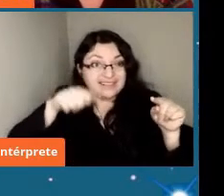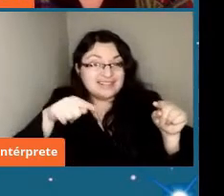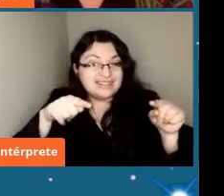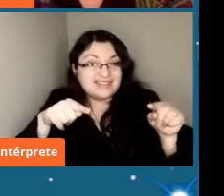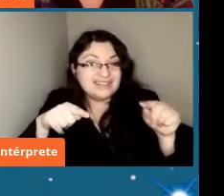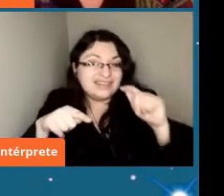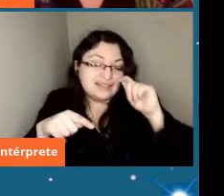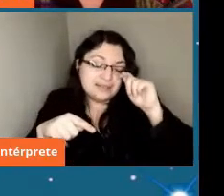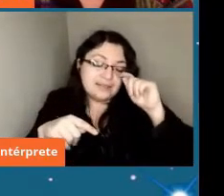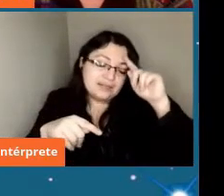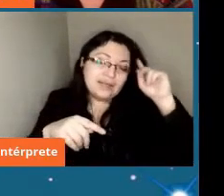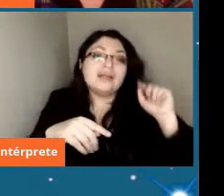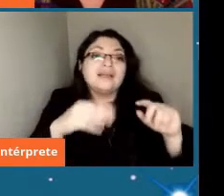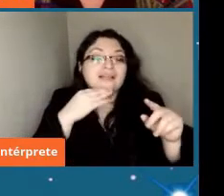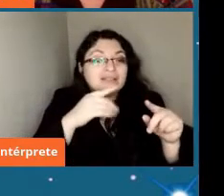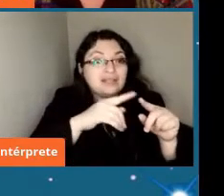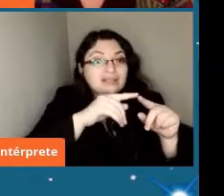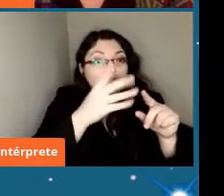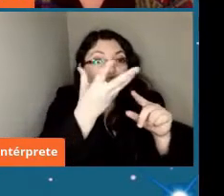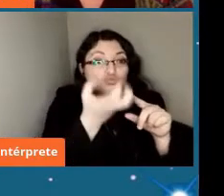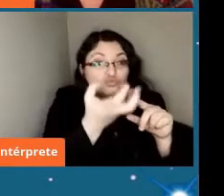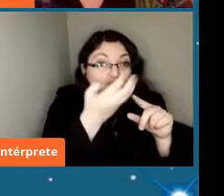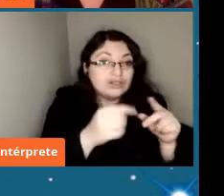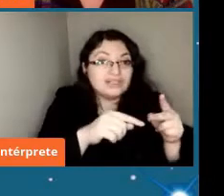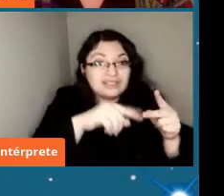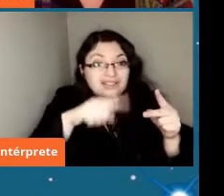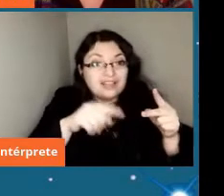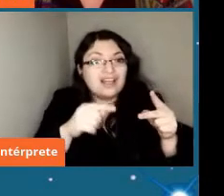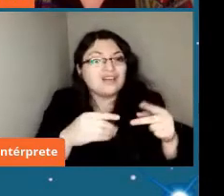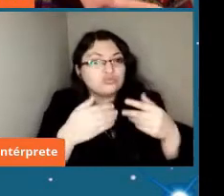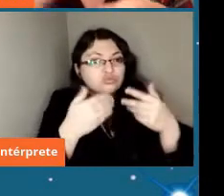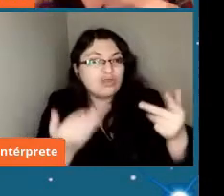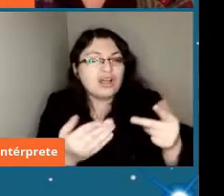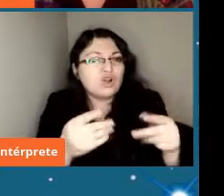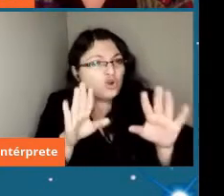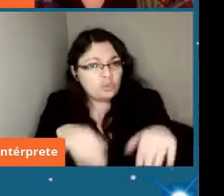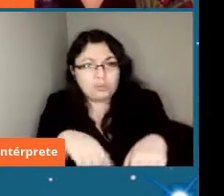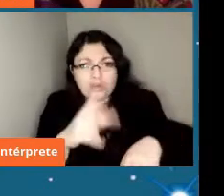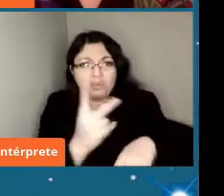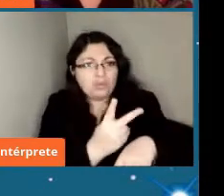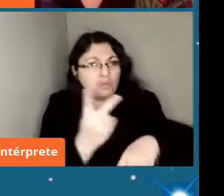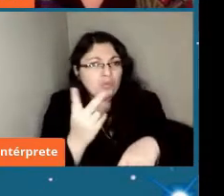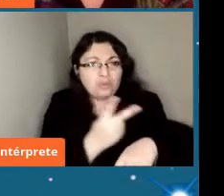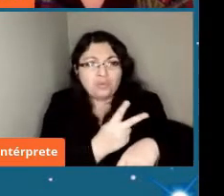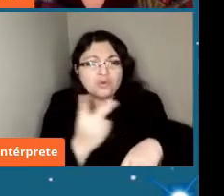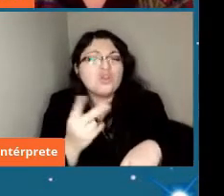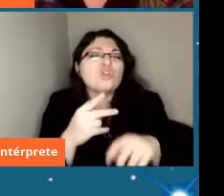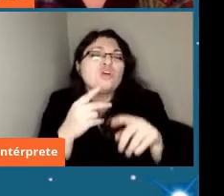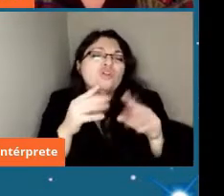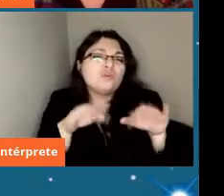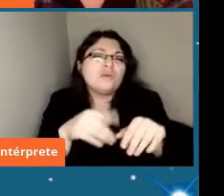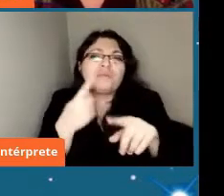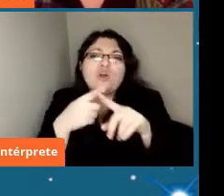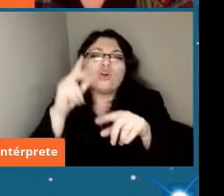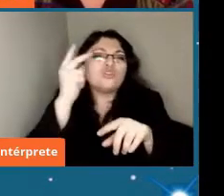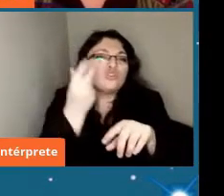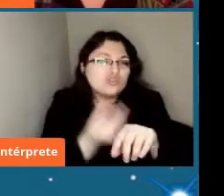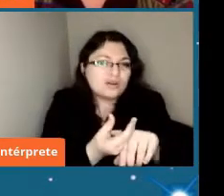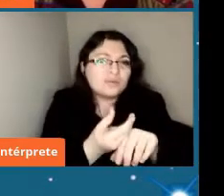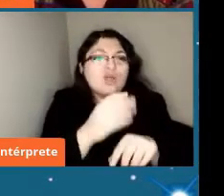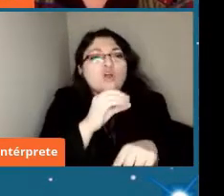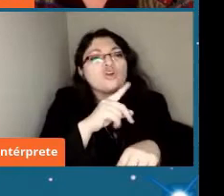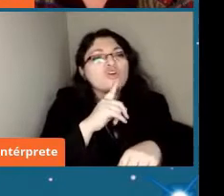absorción y de emisión aparecen en los dos materiales lo mismo para otro tipo de meteorito que son los condritos